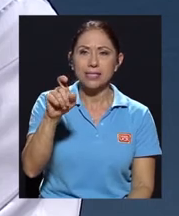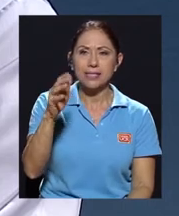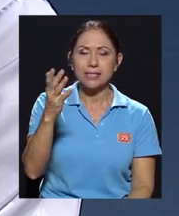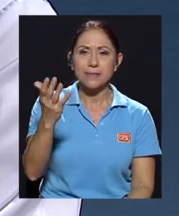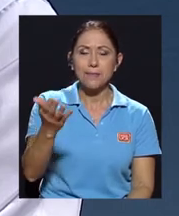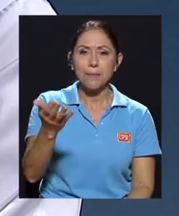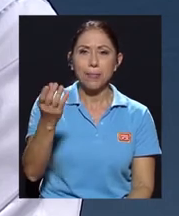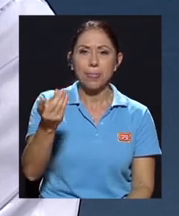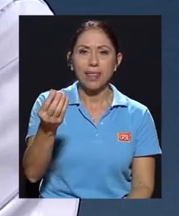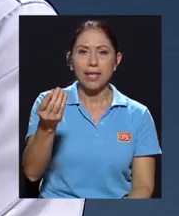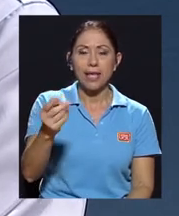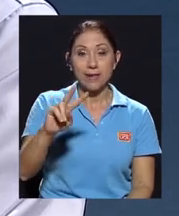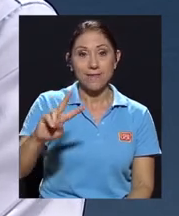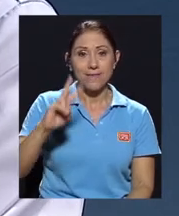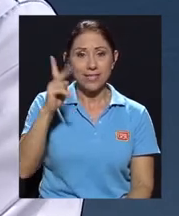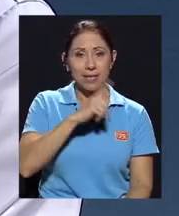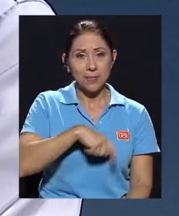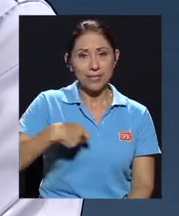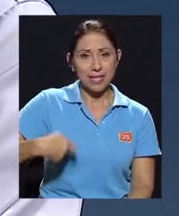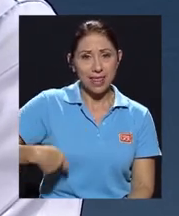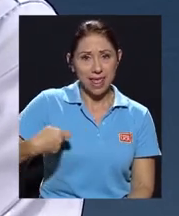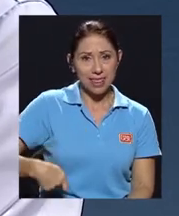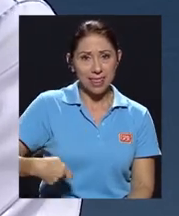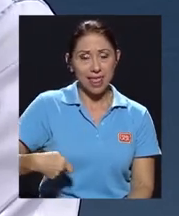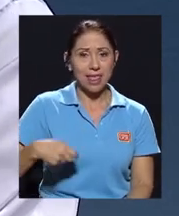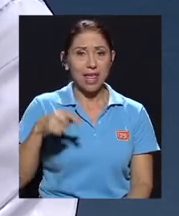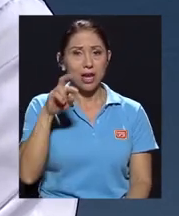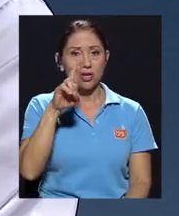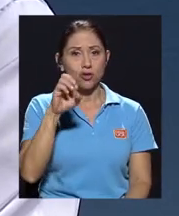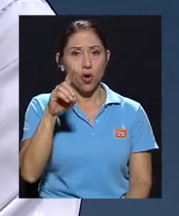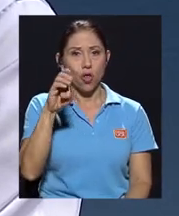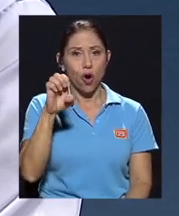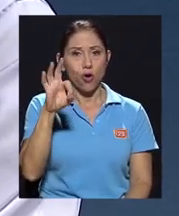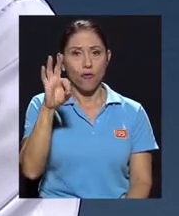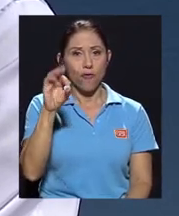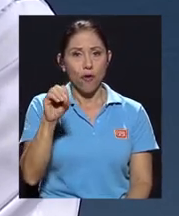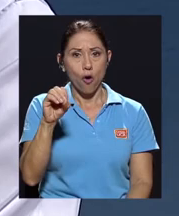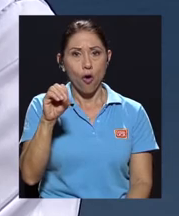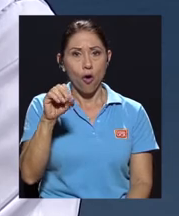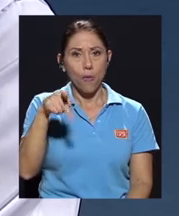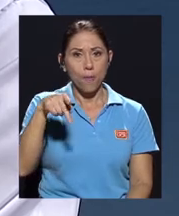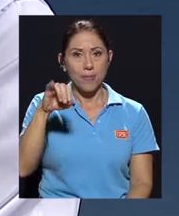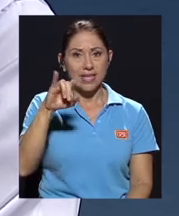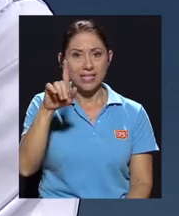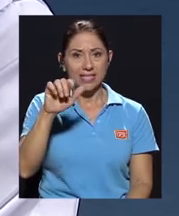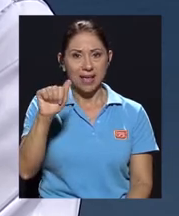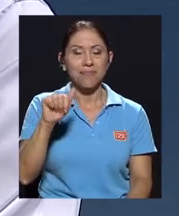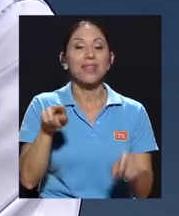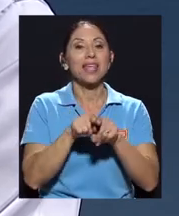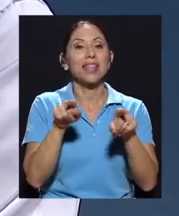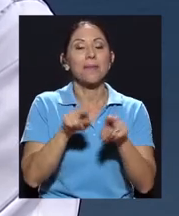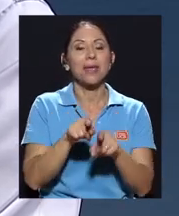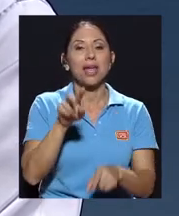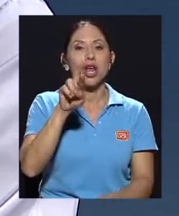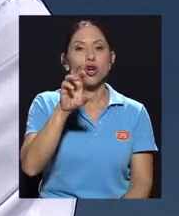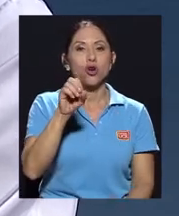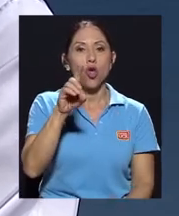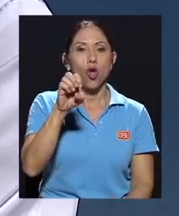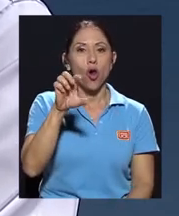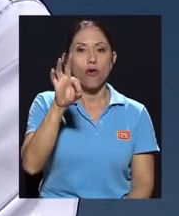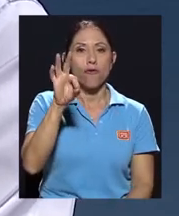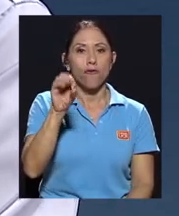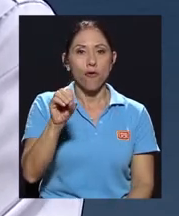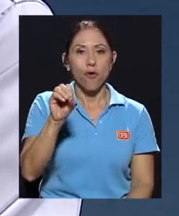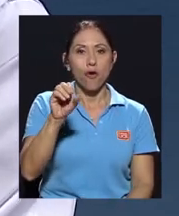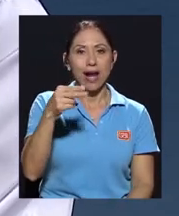vicepresidente de don Rodolfo Pisa y de don Rodolfo Hernández, que don Rodolfo